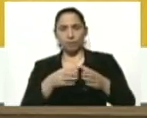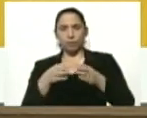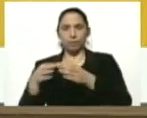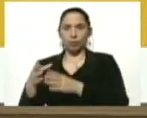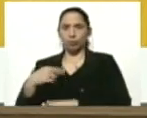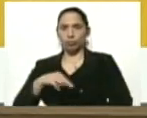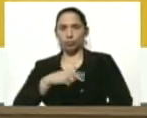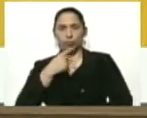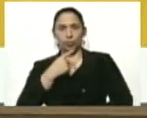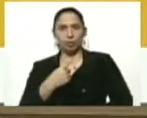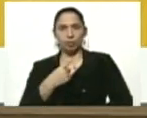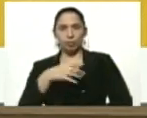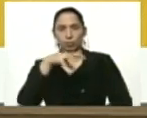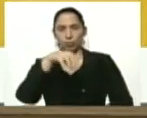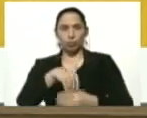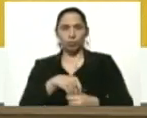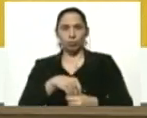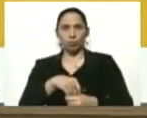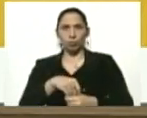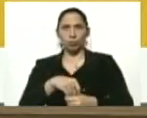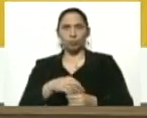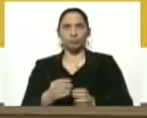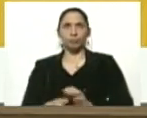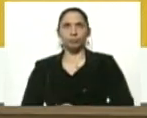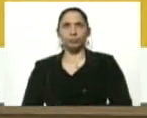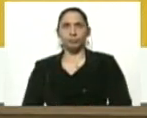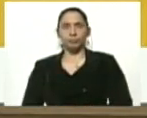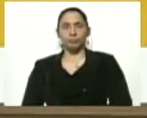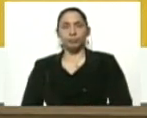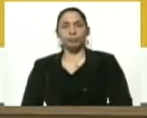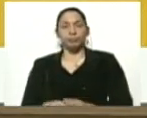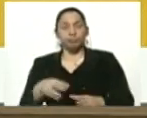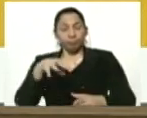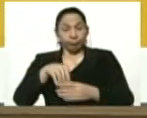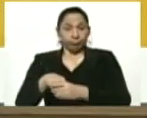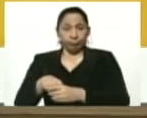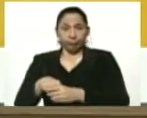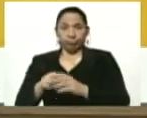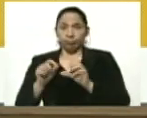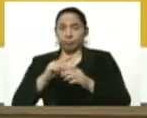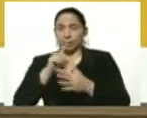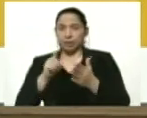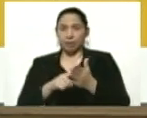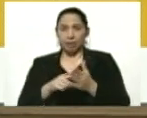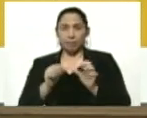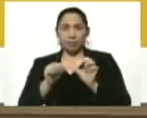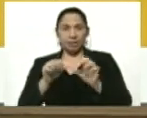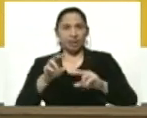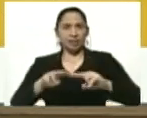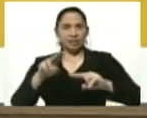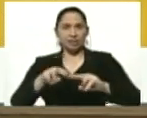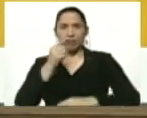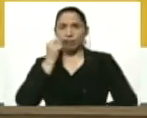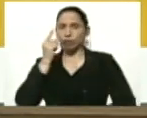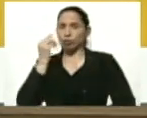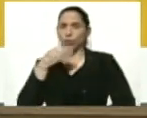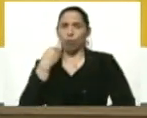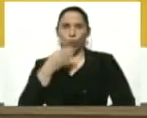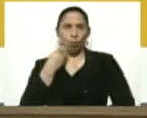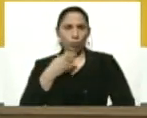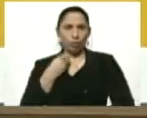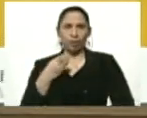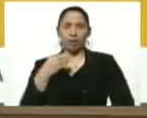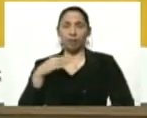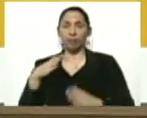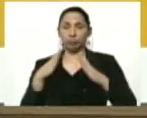señalado la cuarentena base la cuarentena general se mantiene los niños las niñas los adolescentes en